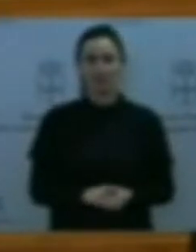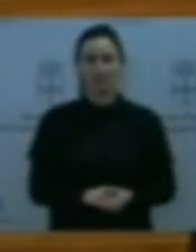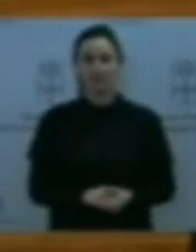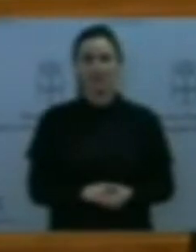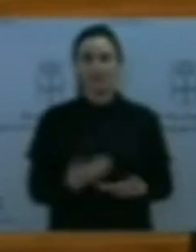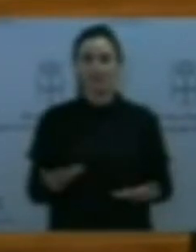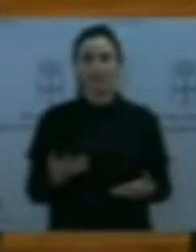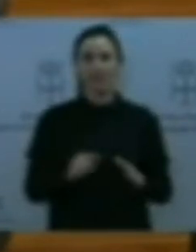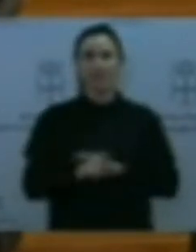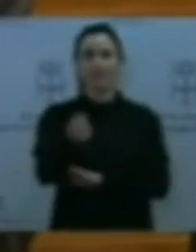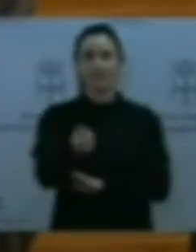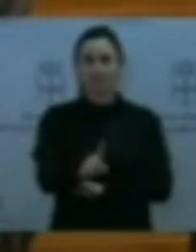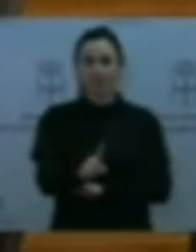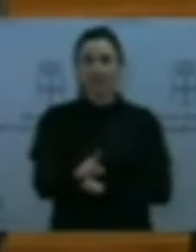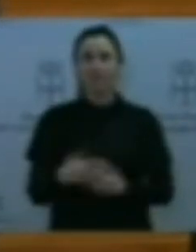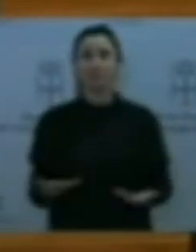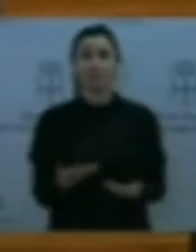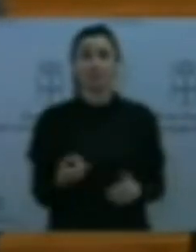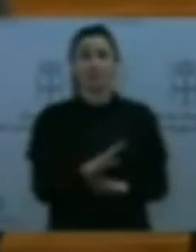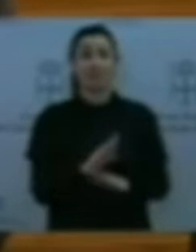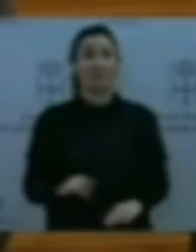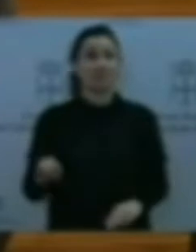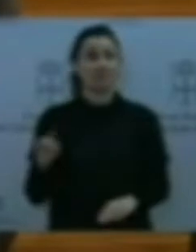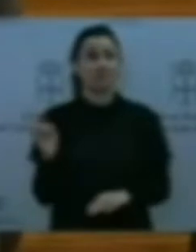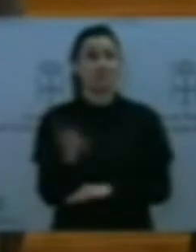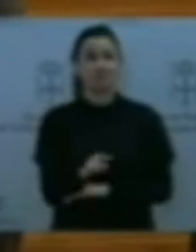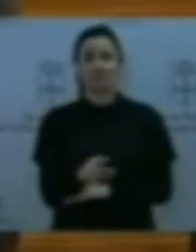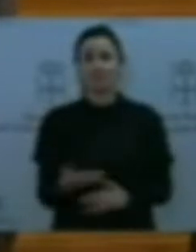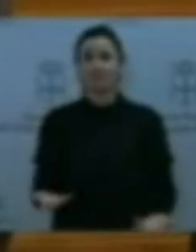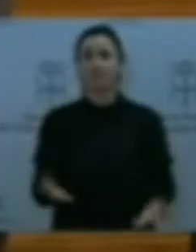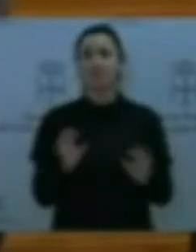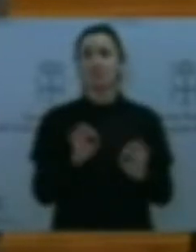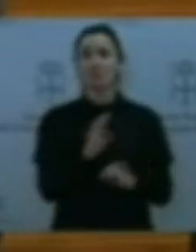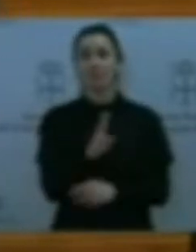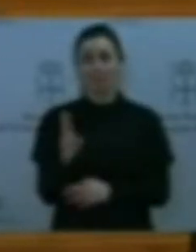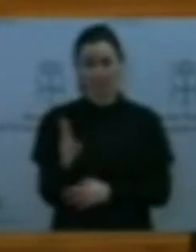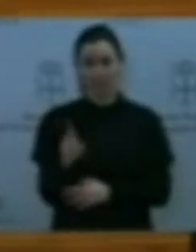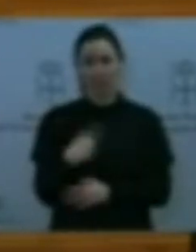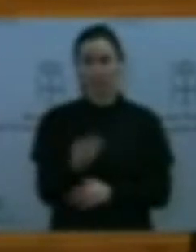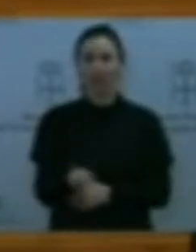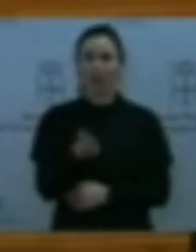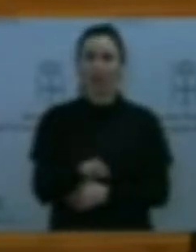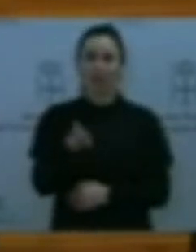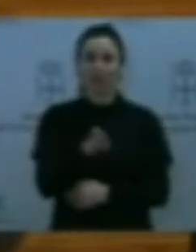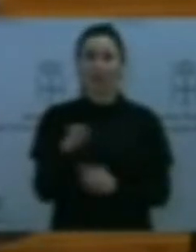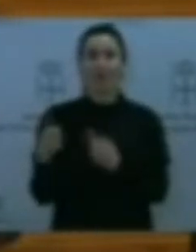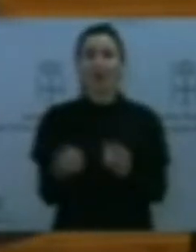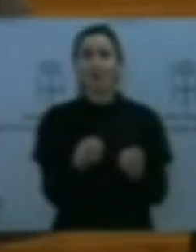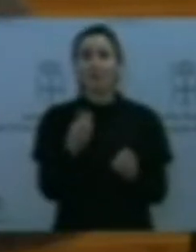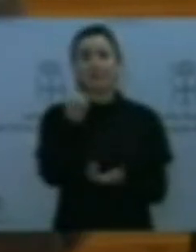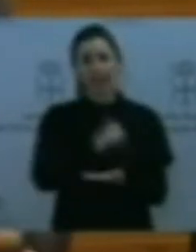tomadura de pelo, desde el Partido Popular de Asturias hemos insistido reiteradamente en la necesidad de la gratuidad de libros de texto. Y esto no es una idea